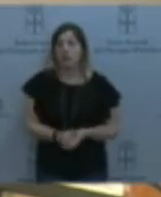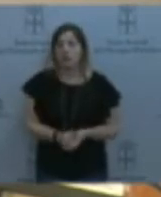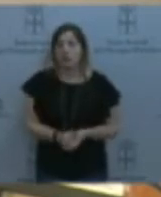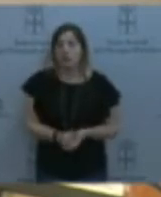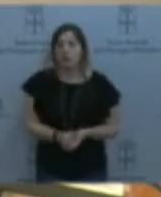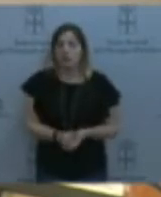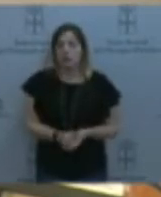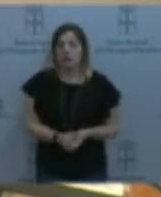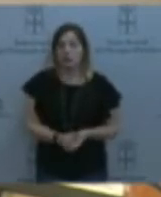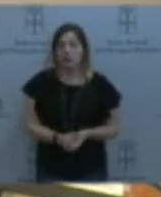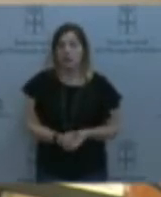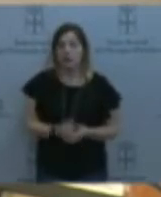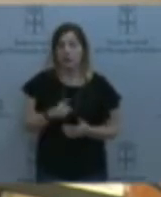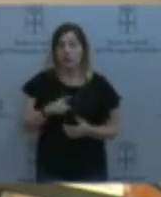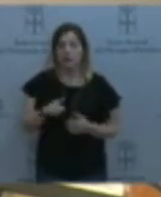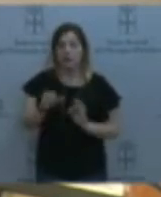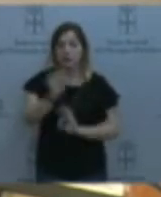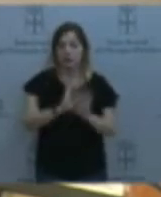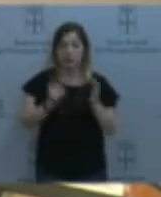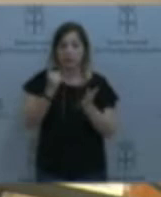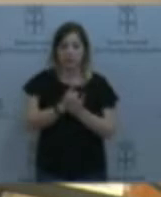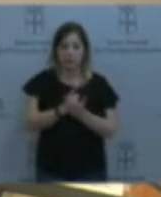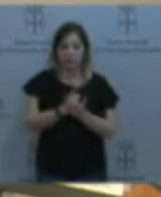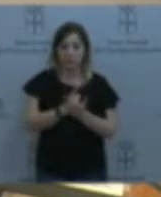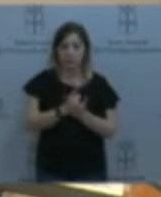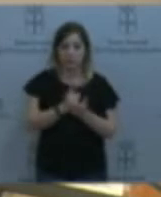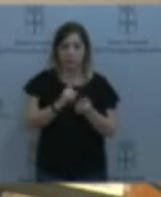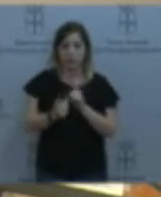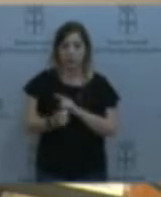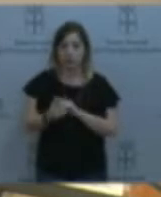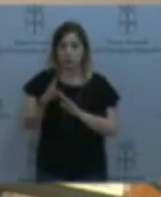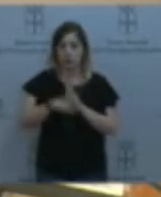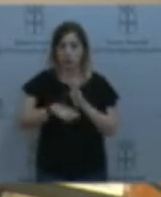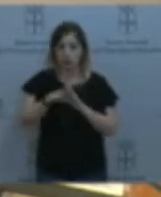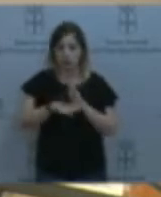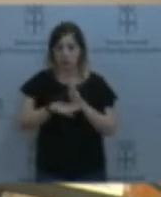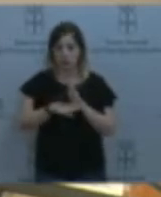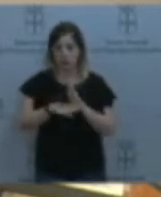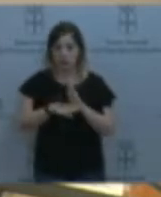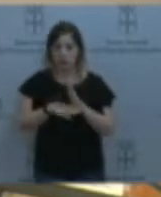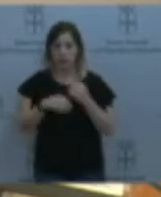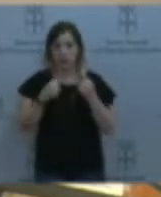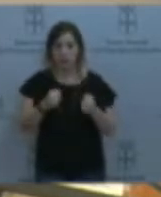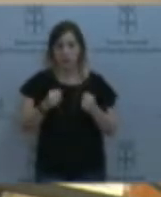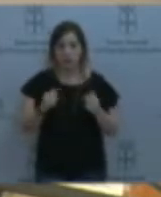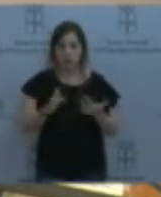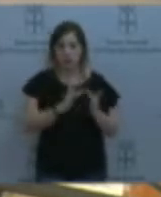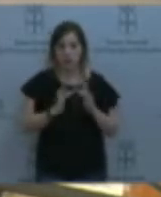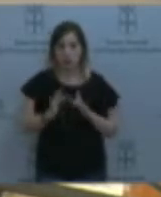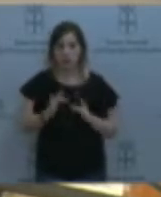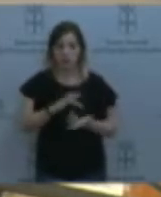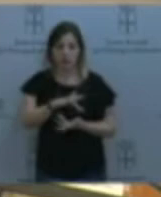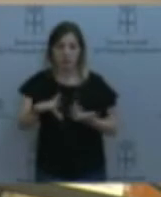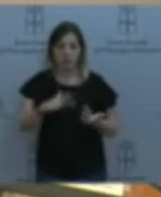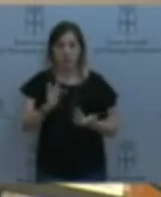los programas de intervención intensiva, tanto de socialización como de crisis, también especialmente con la unidad